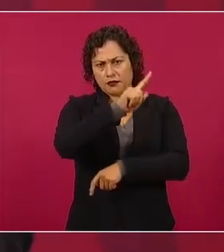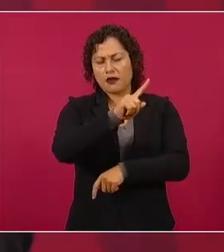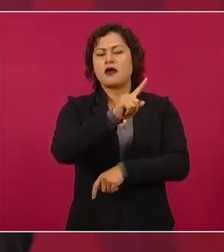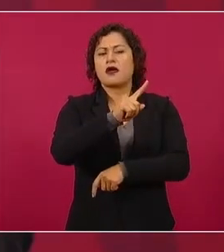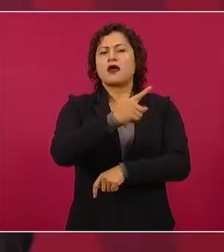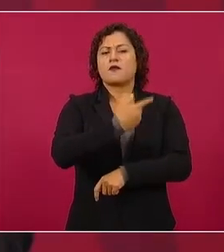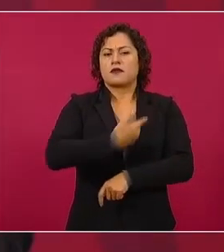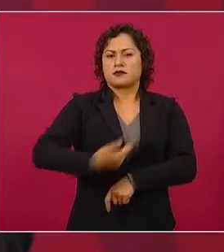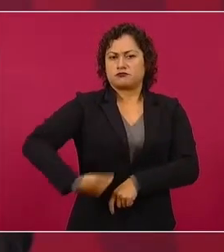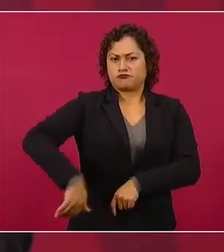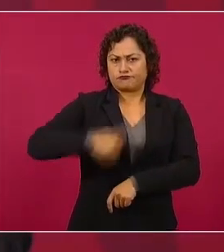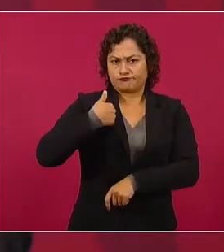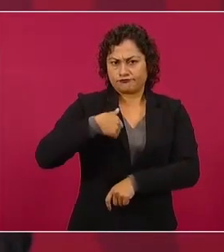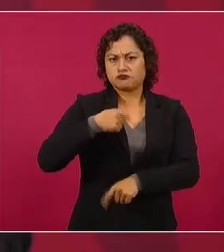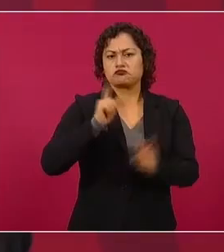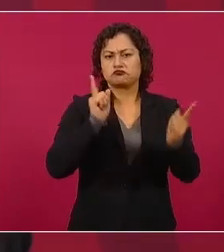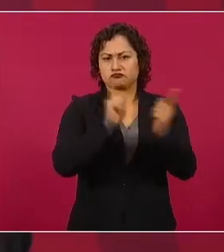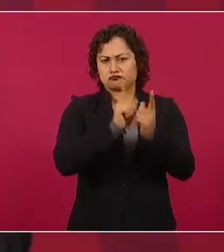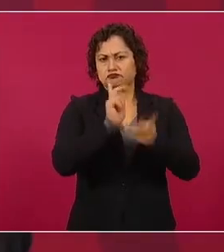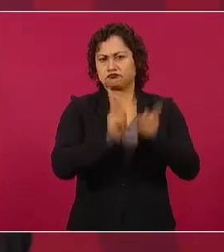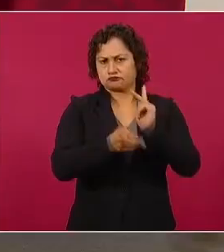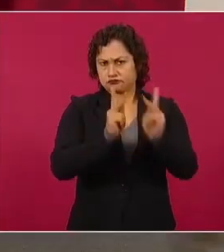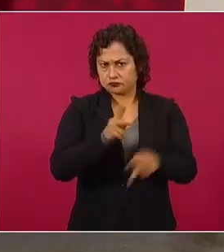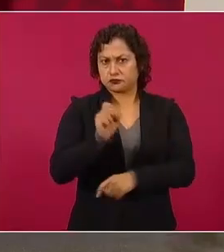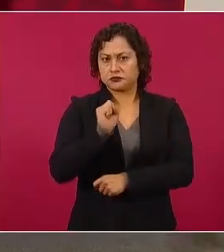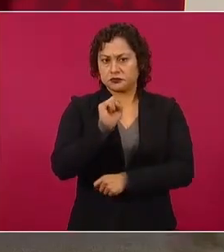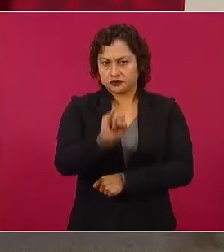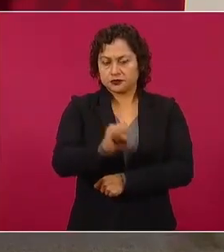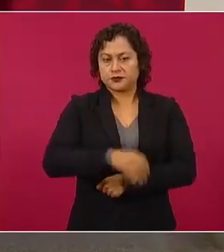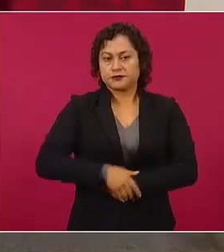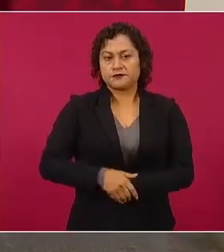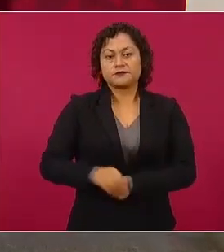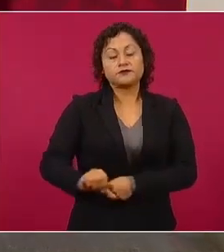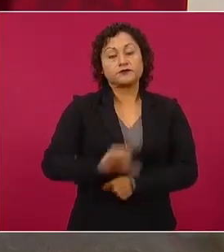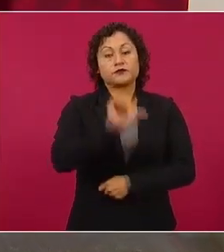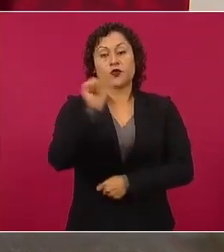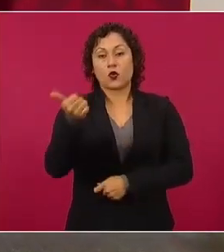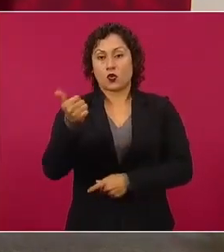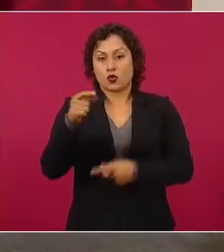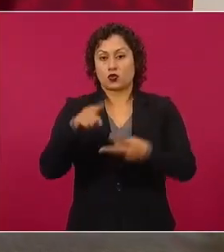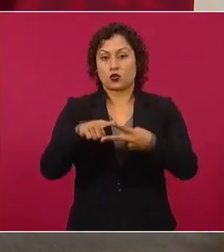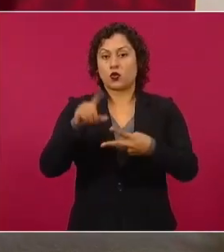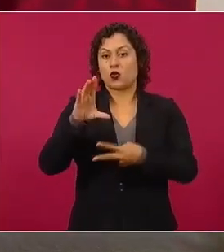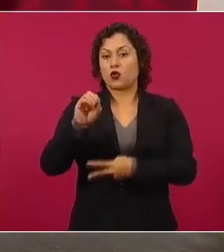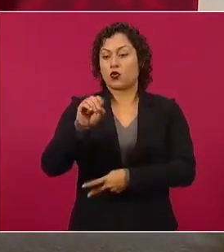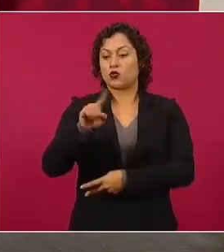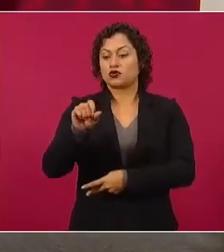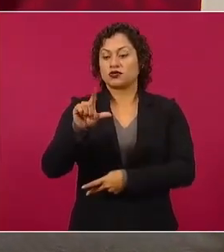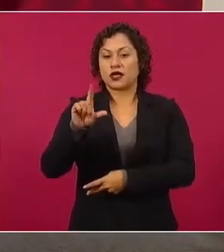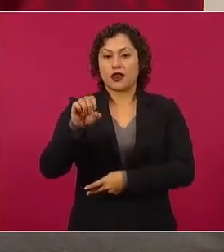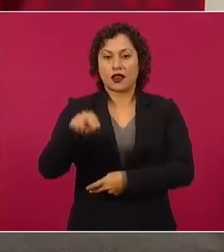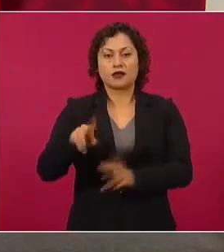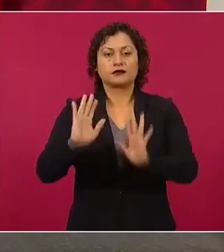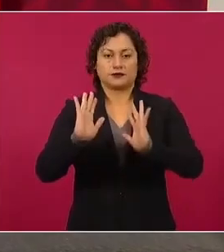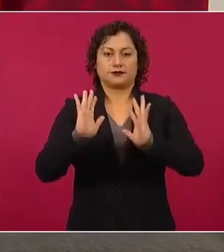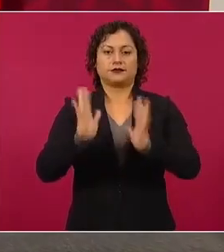El de Cozalá ya está resuelto,